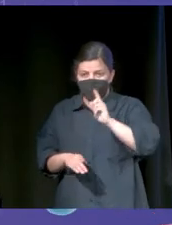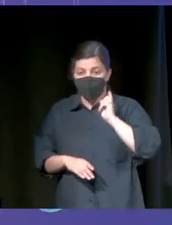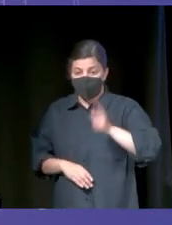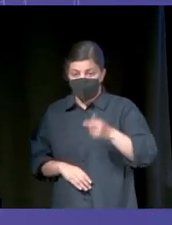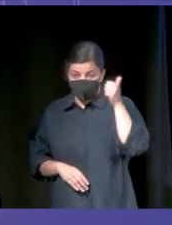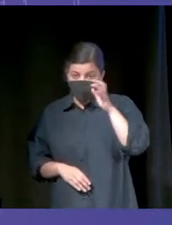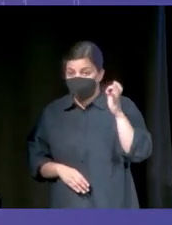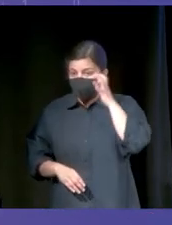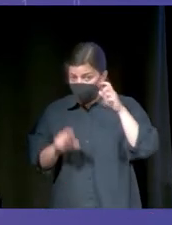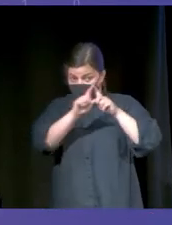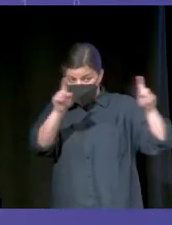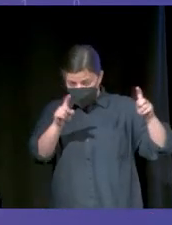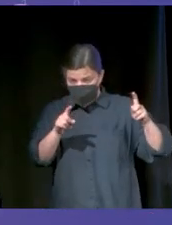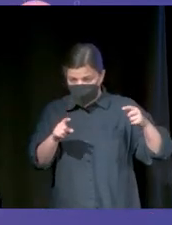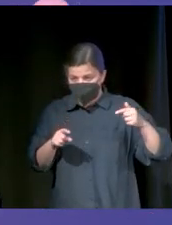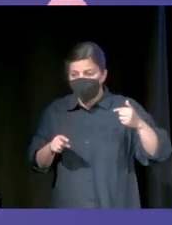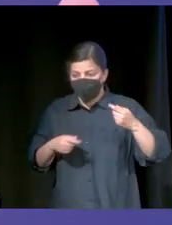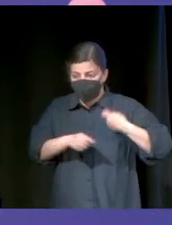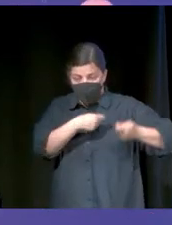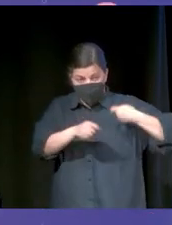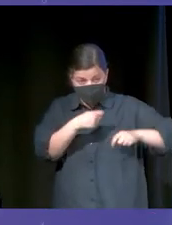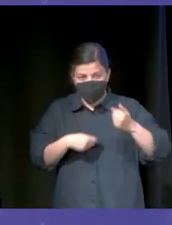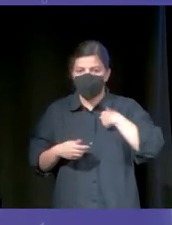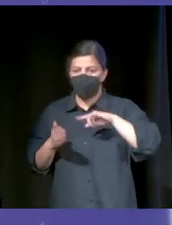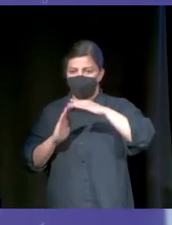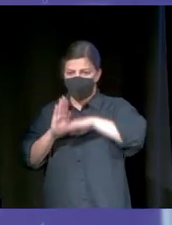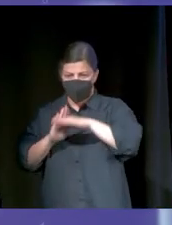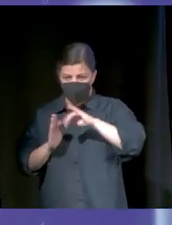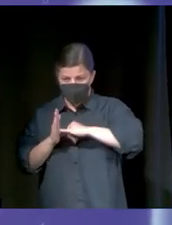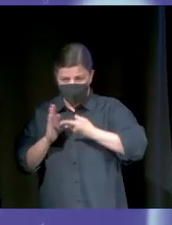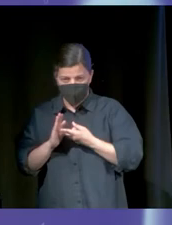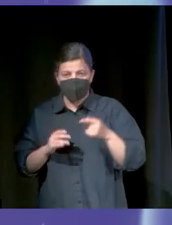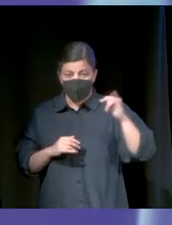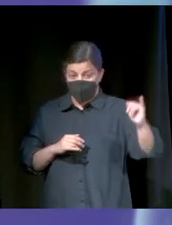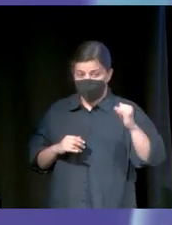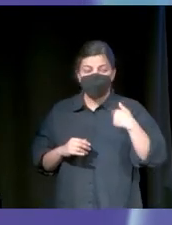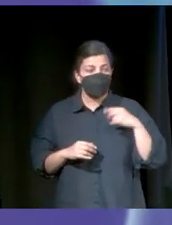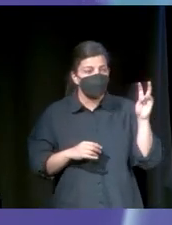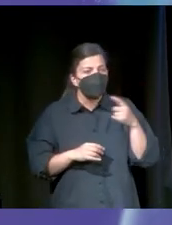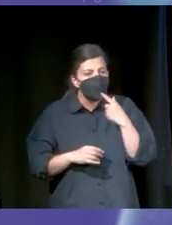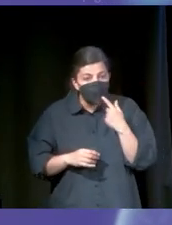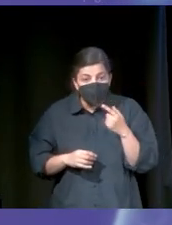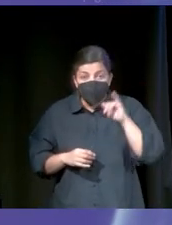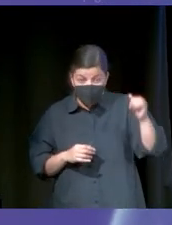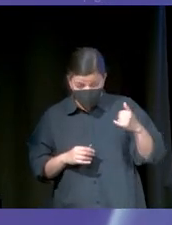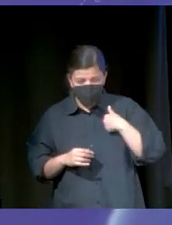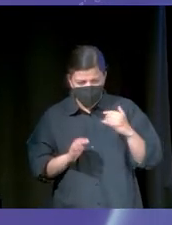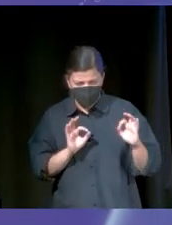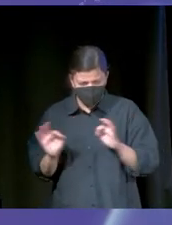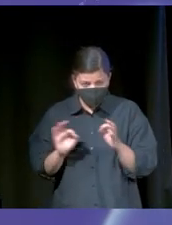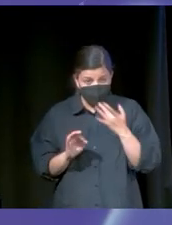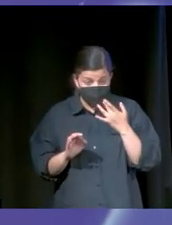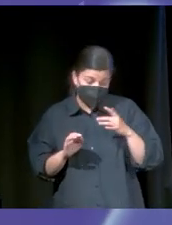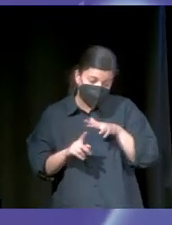directora de marketing de esta empresa. Y yo soy un programador. Y sois mi jefe. Entonces, vengo y digo, jefe, jefa, estoy programando el coche para cuando haya una situación de